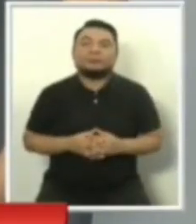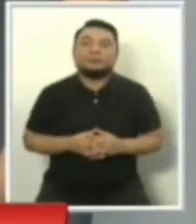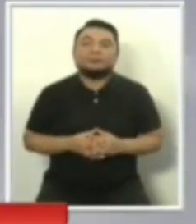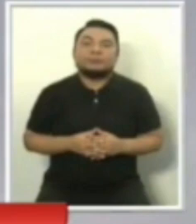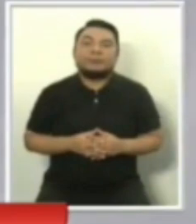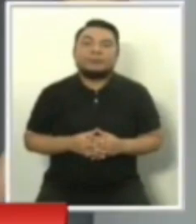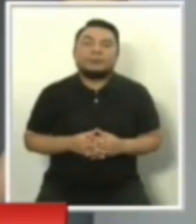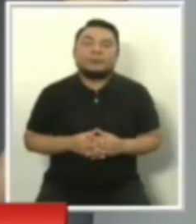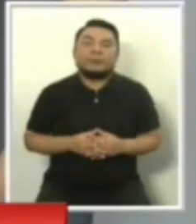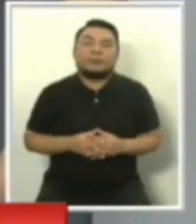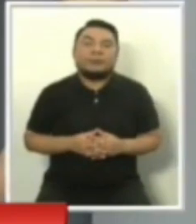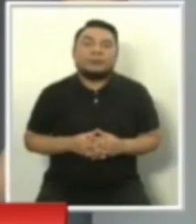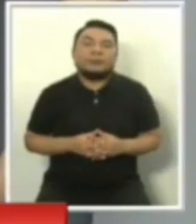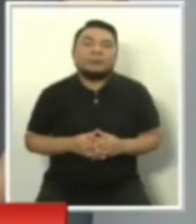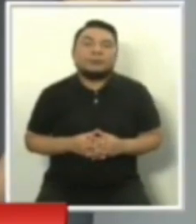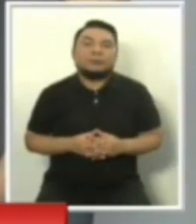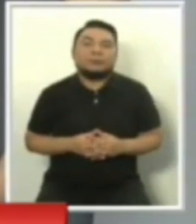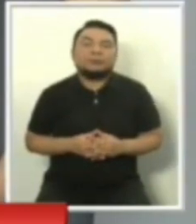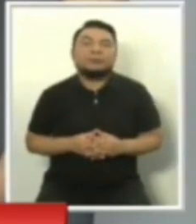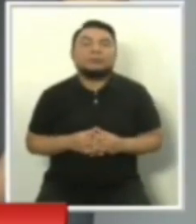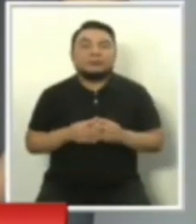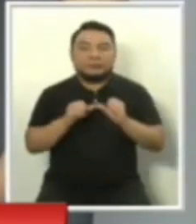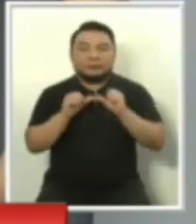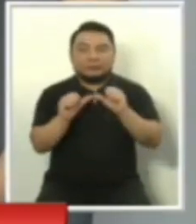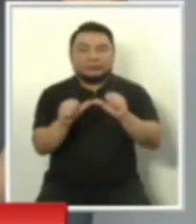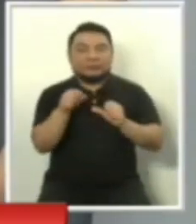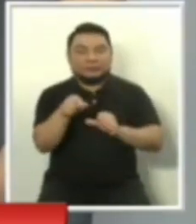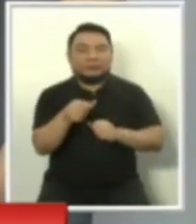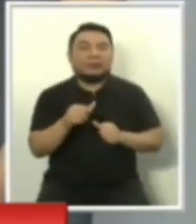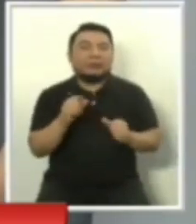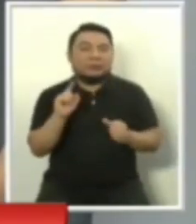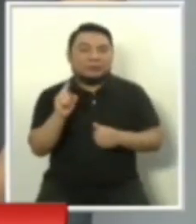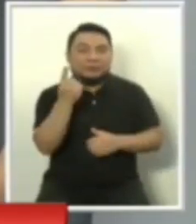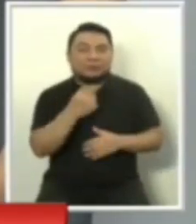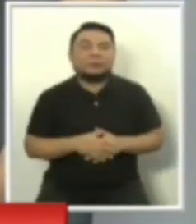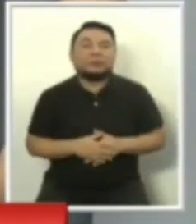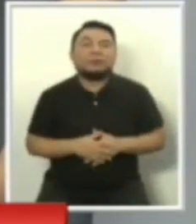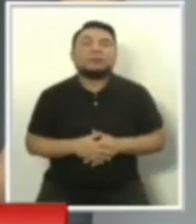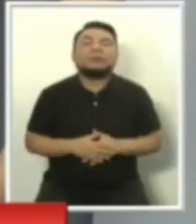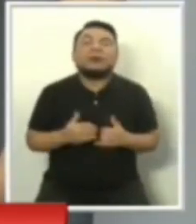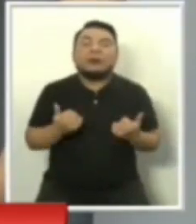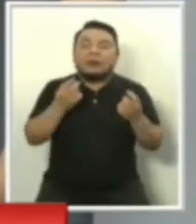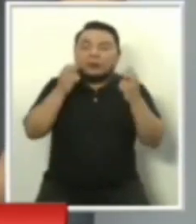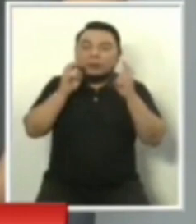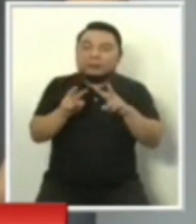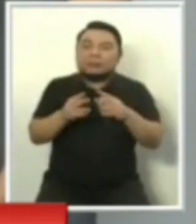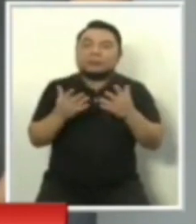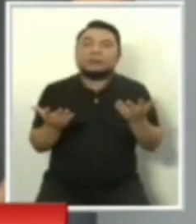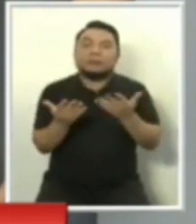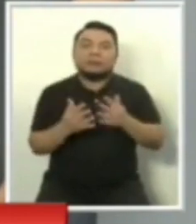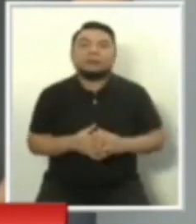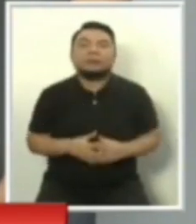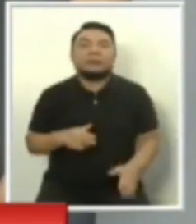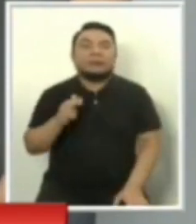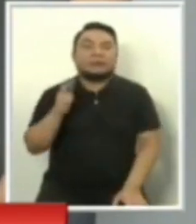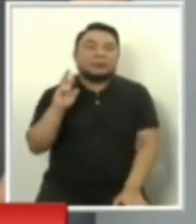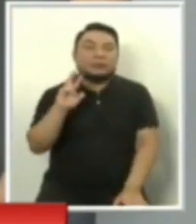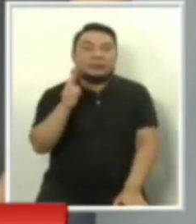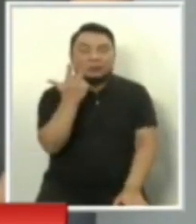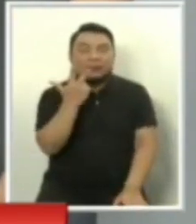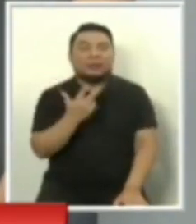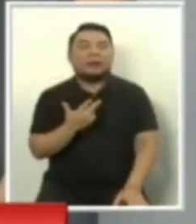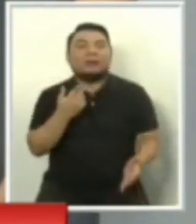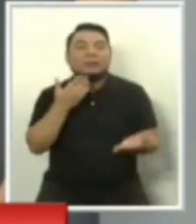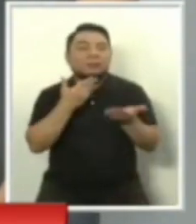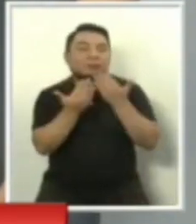Seguimos con nuestros primeros seis candidatos. Vamos a determinar el tercer bloque de